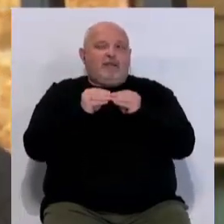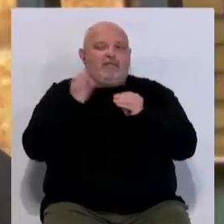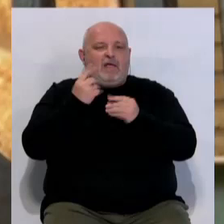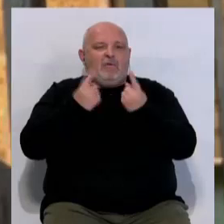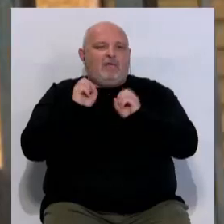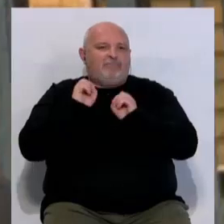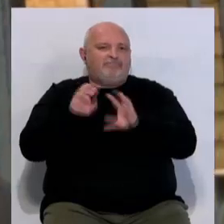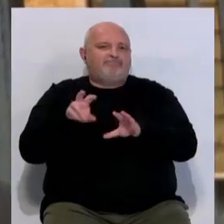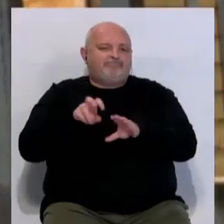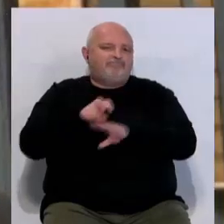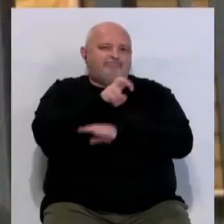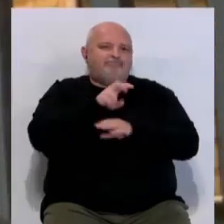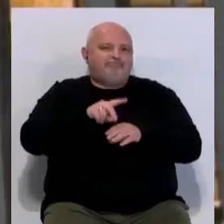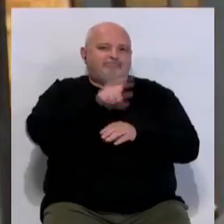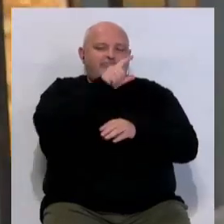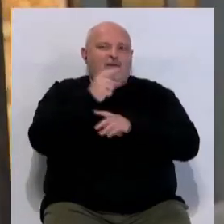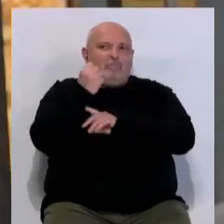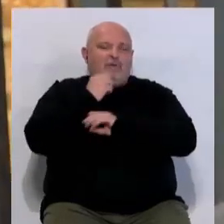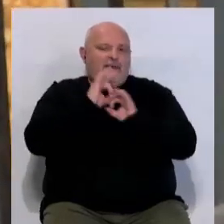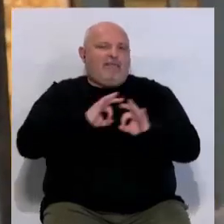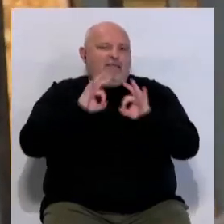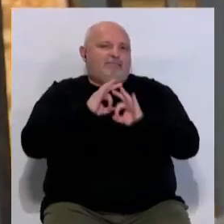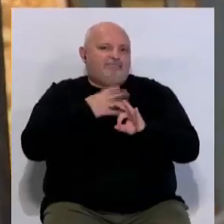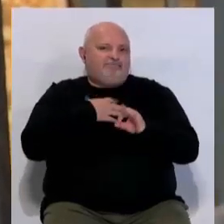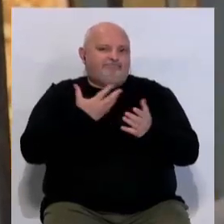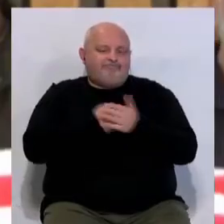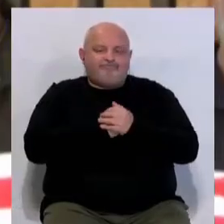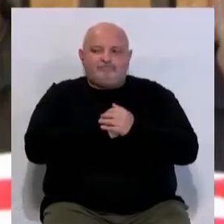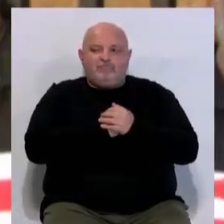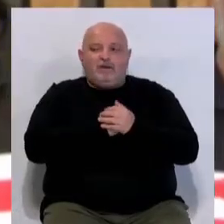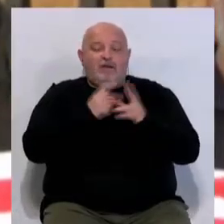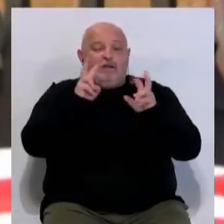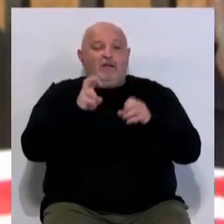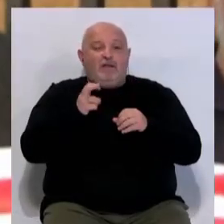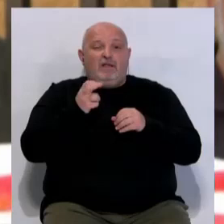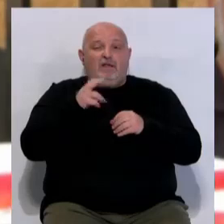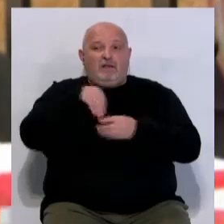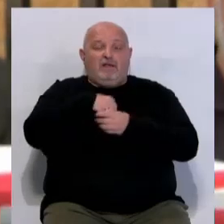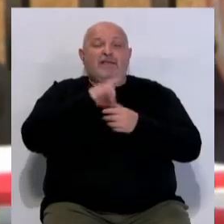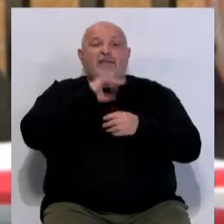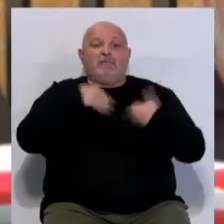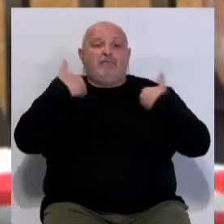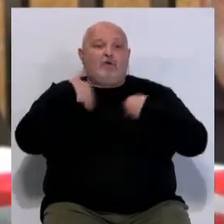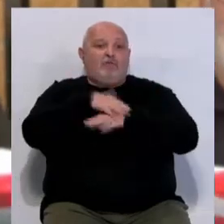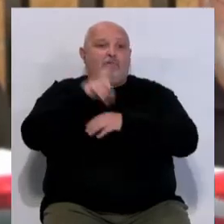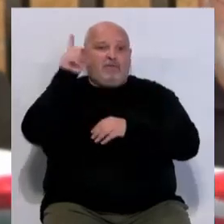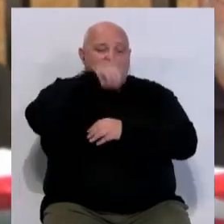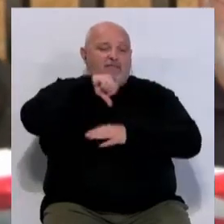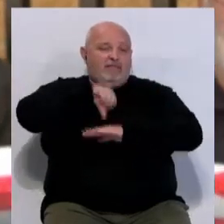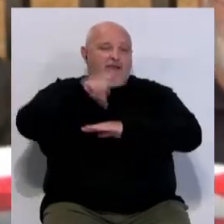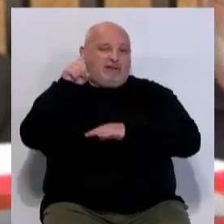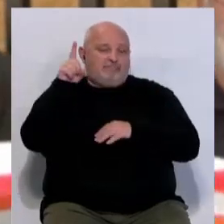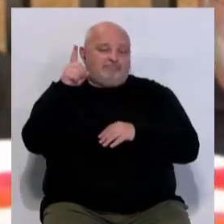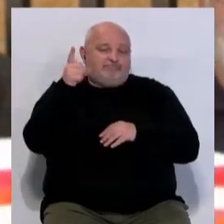abandonar esta institución sin ningún tipo de apoyo o alternativa. Realmente las competencias fundamentales están en manos del gobierno central. sea,